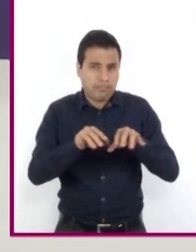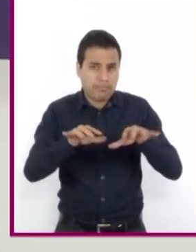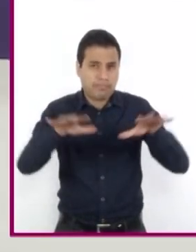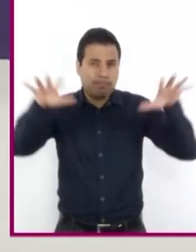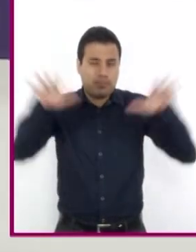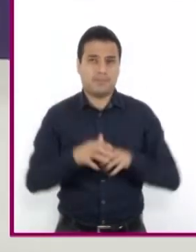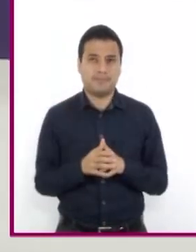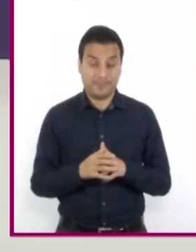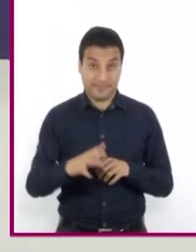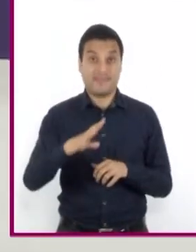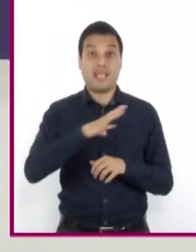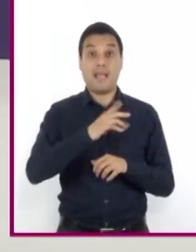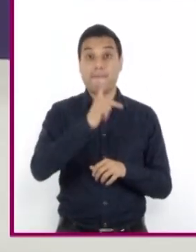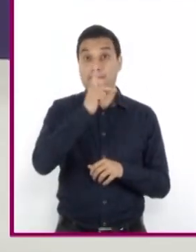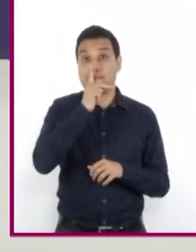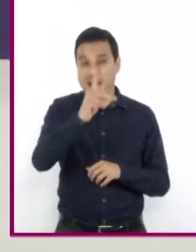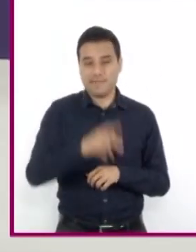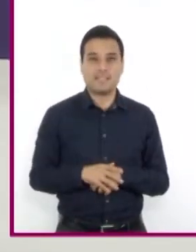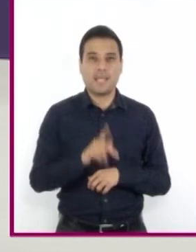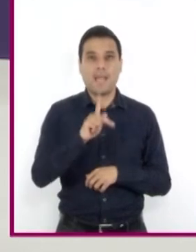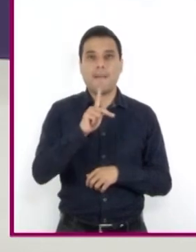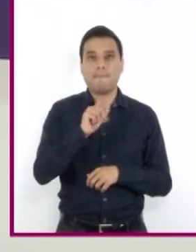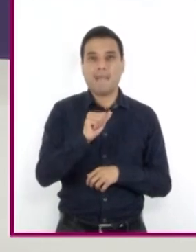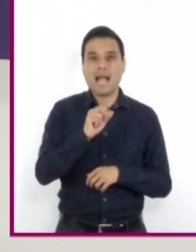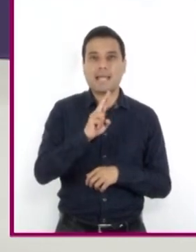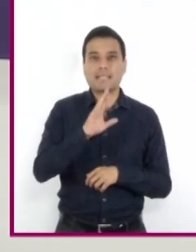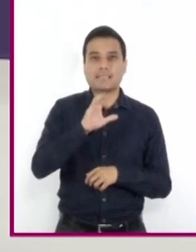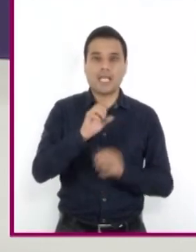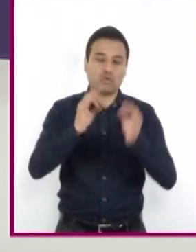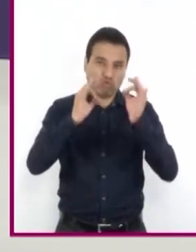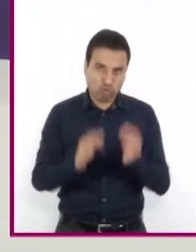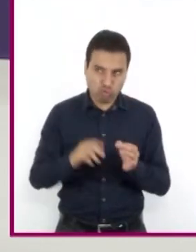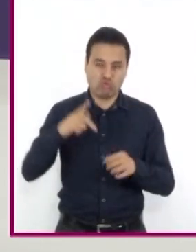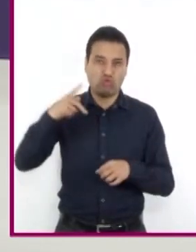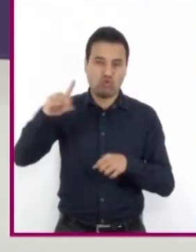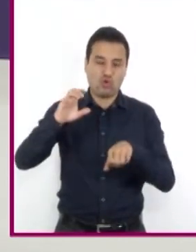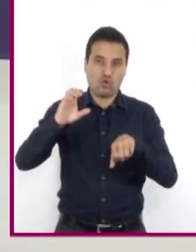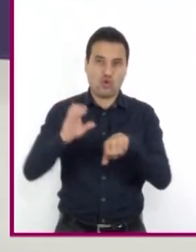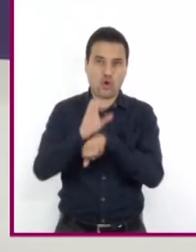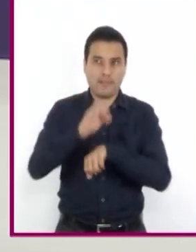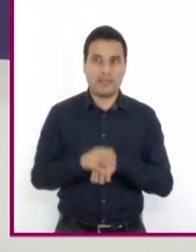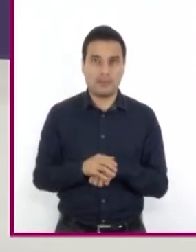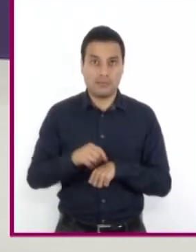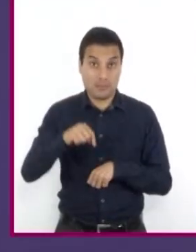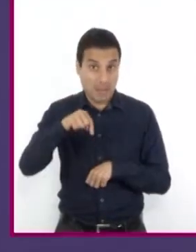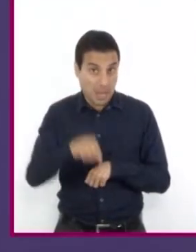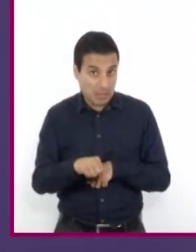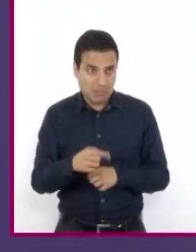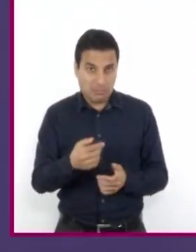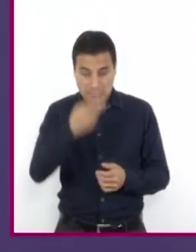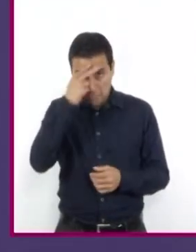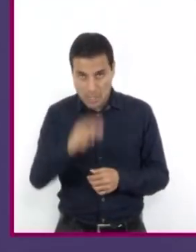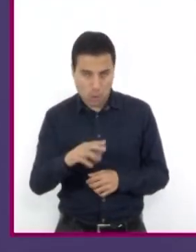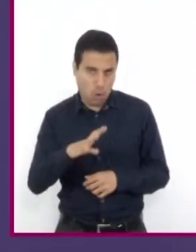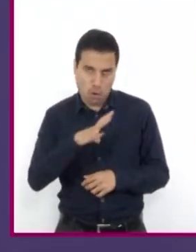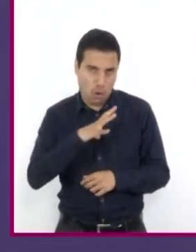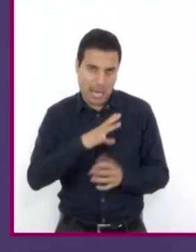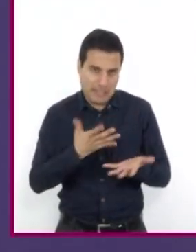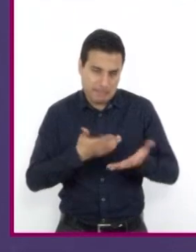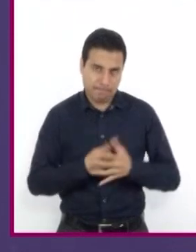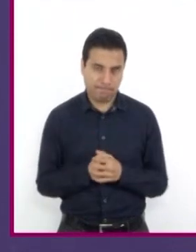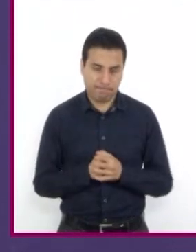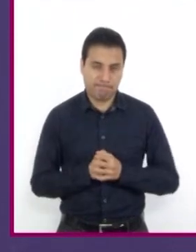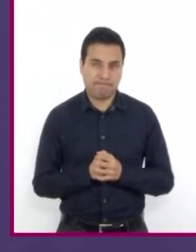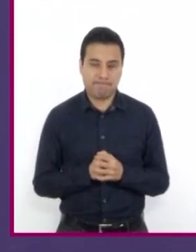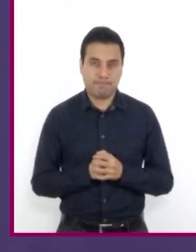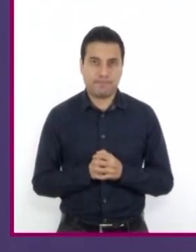Existen palabras como parce o parcero que provienen de Colombia y en México no tienen otro significado. Sin